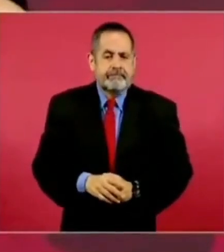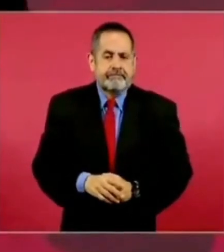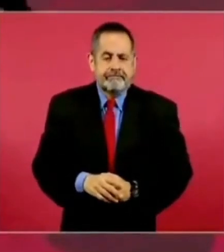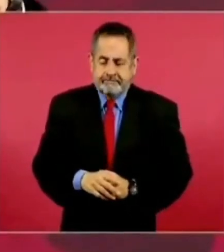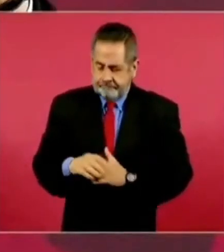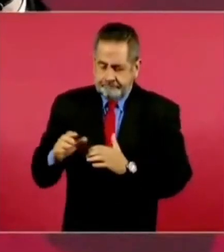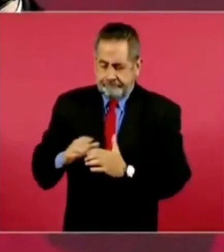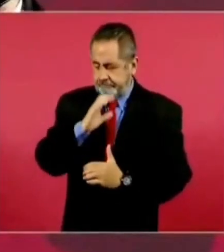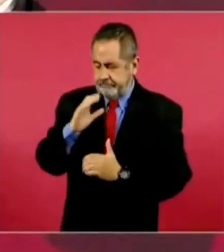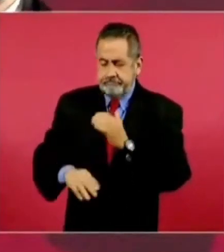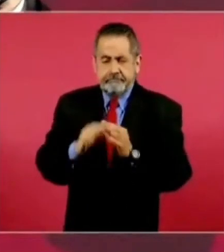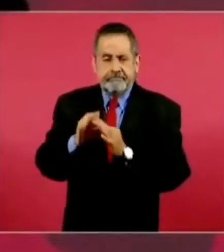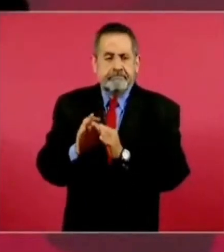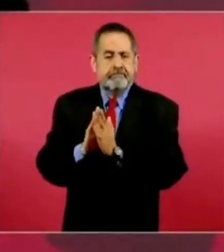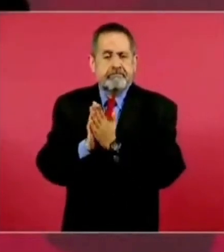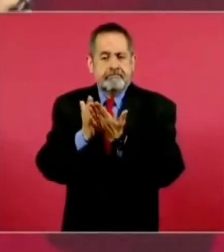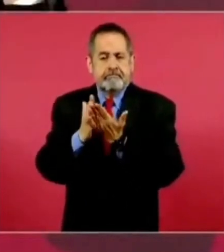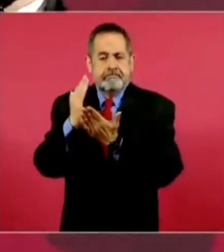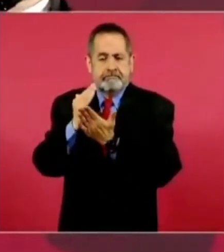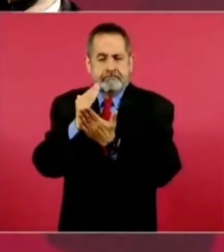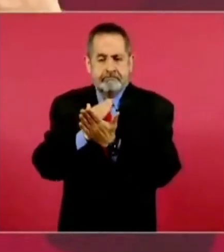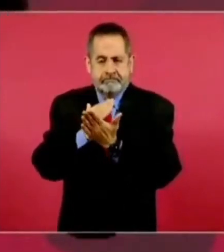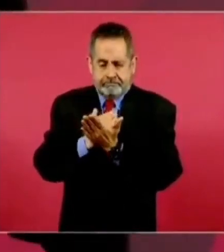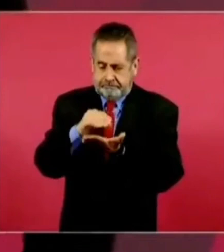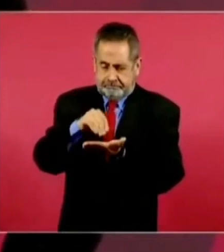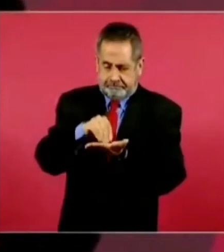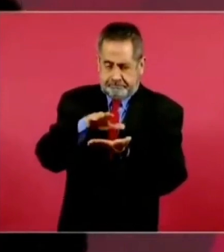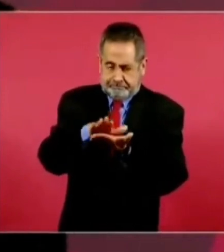va a quedar el libro este